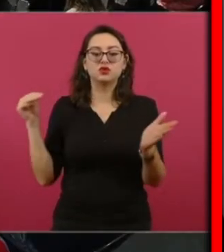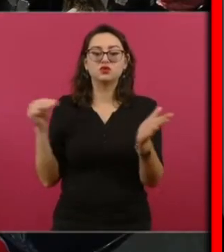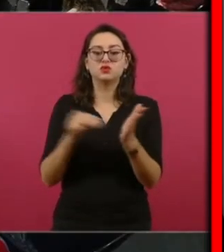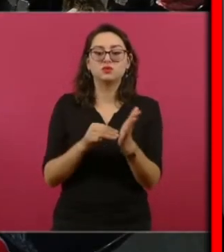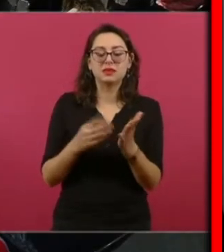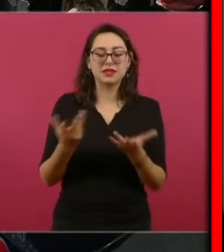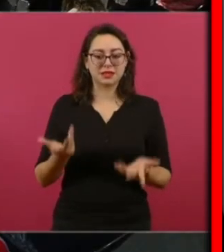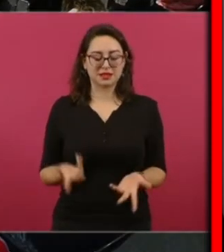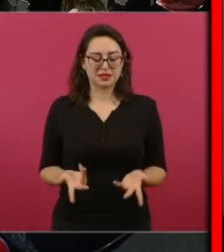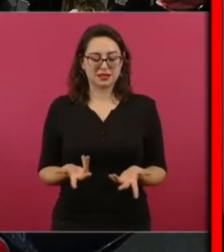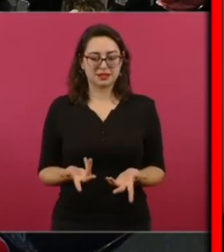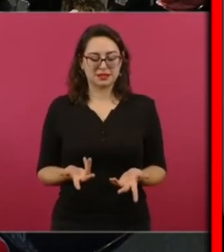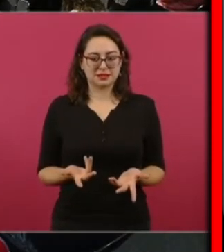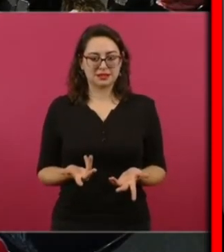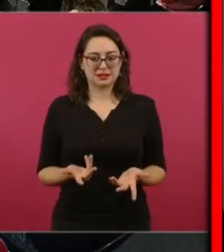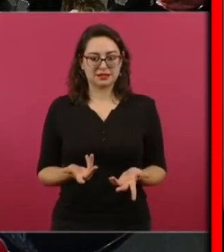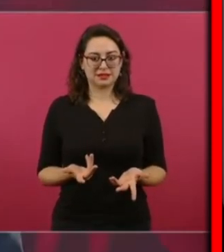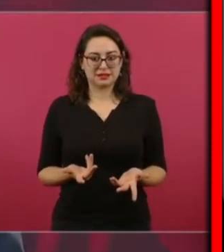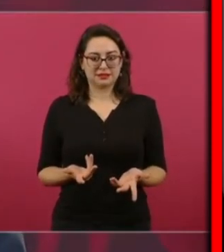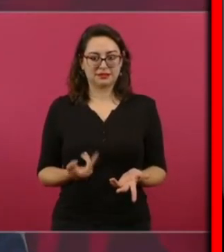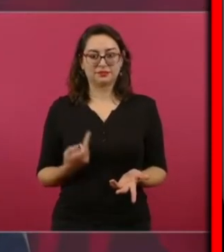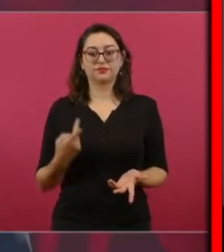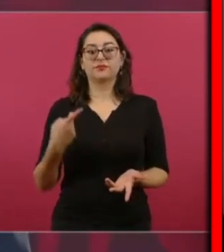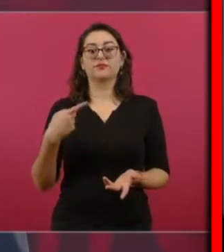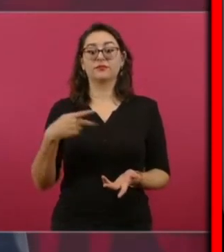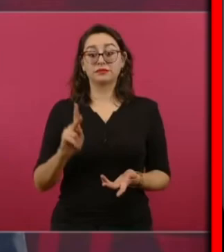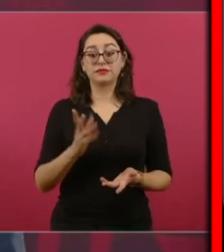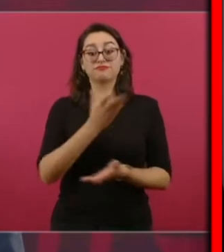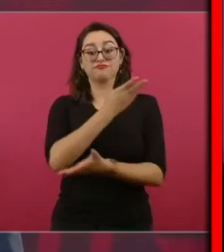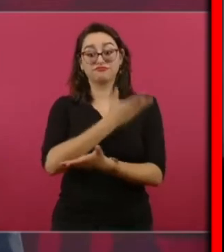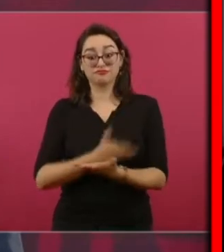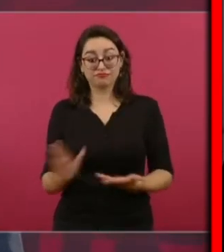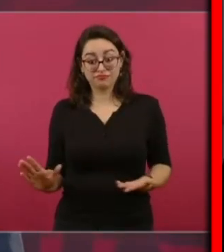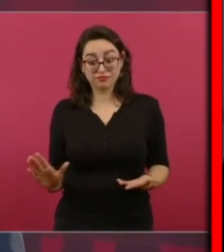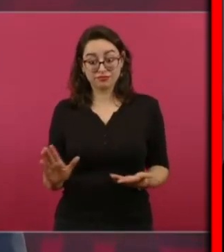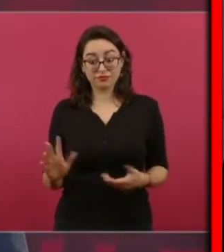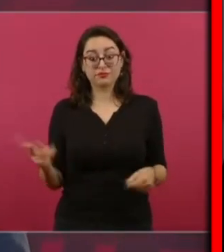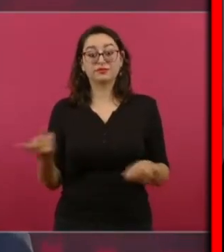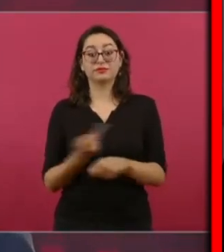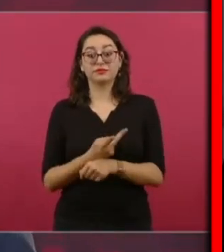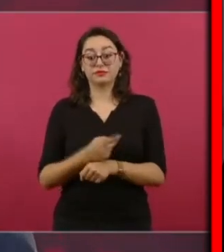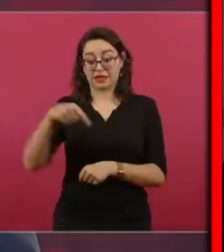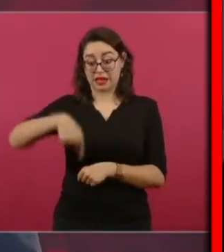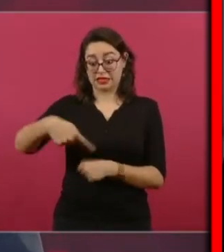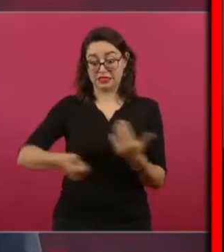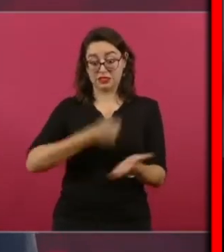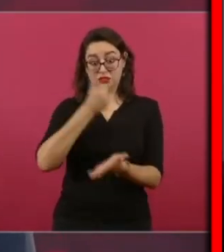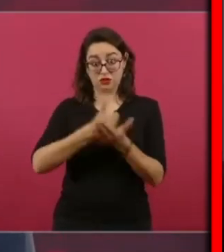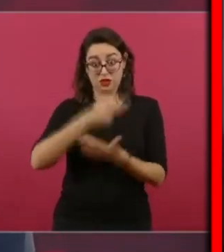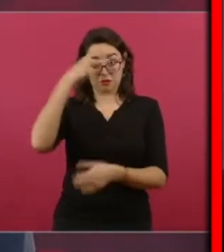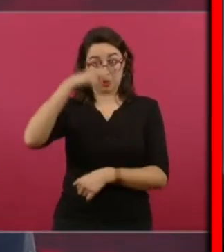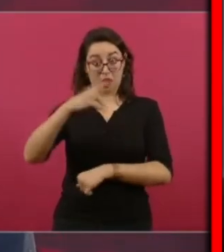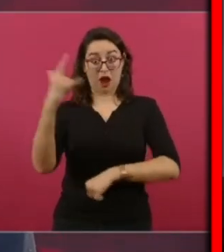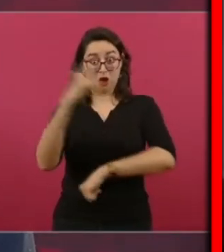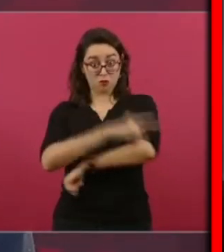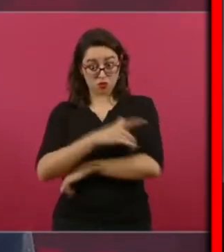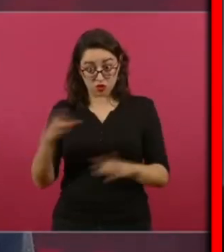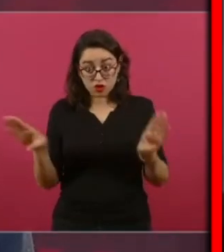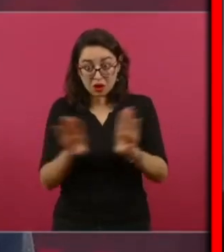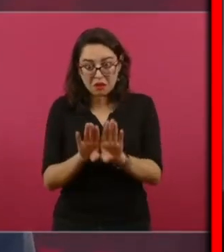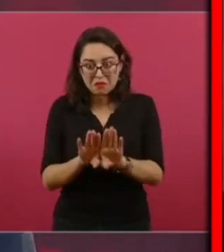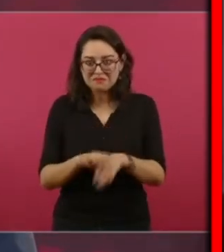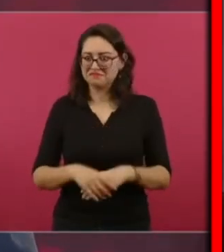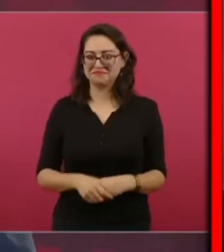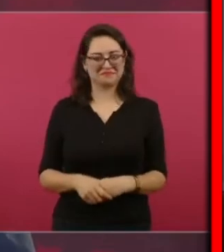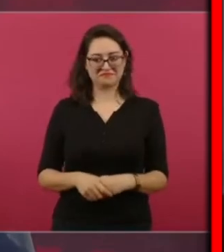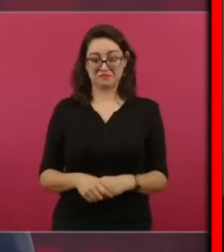te vas a sorprender lo que acaba de decir el día de hoy el presidente López Obrador en la mañanera. Antes de poner el video los